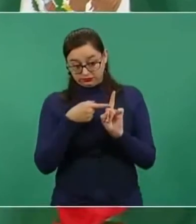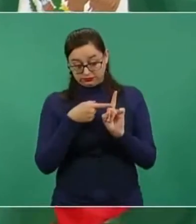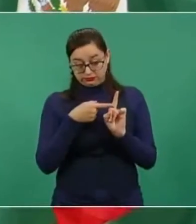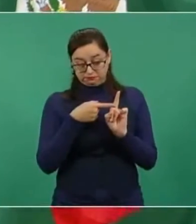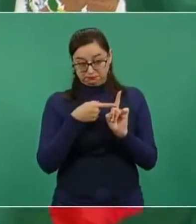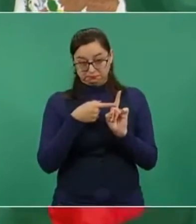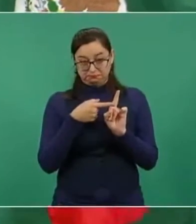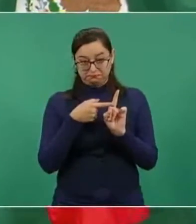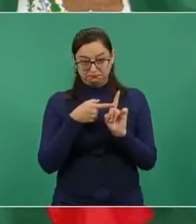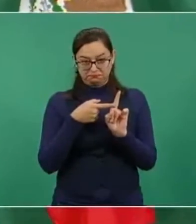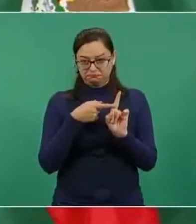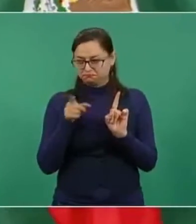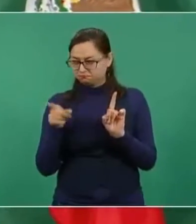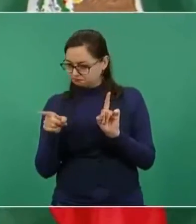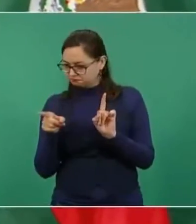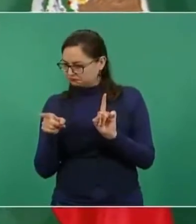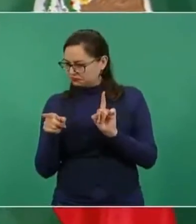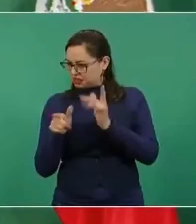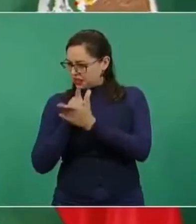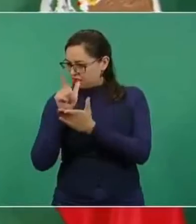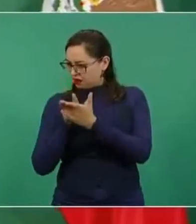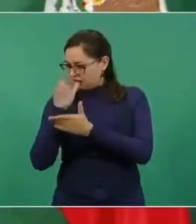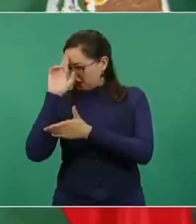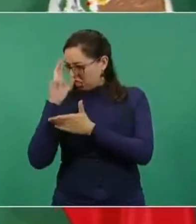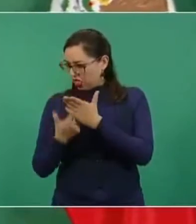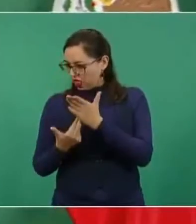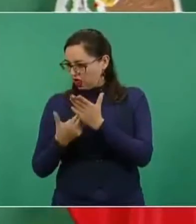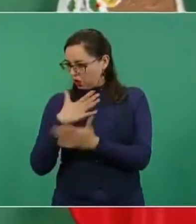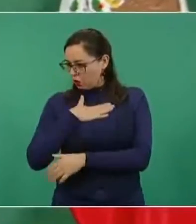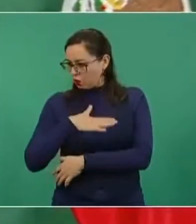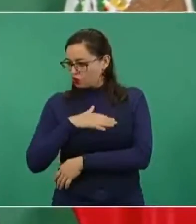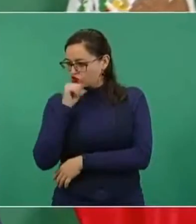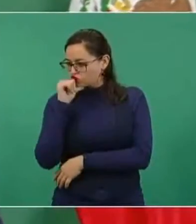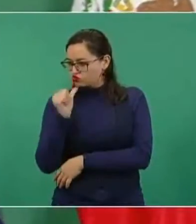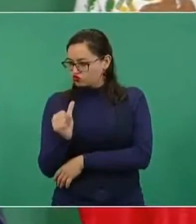la ilegalidad, la injusticia,